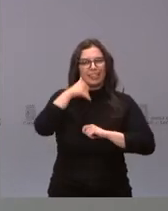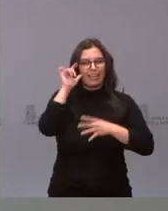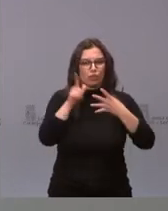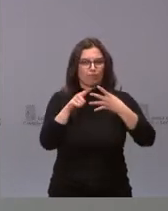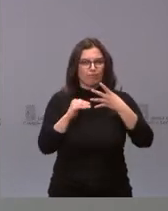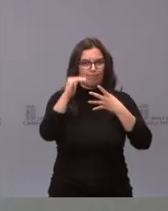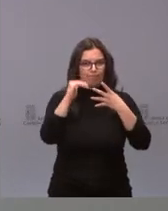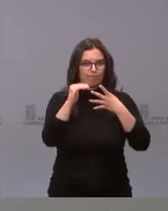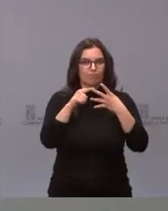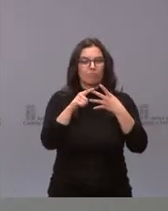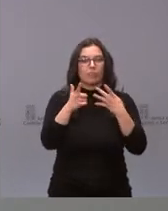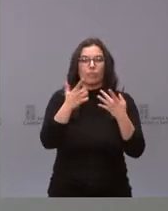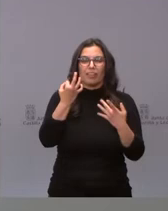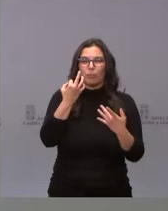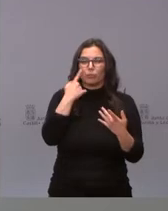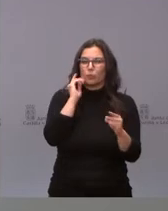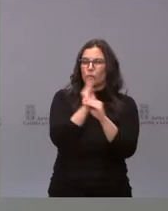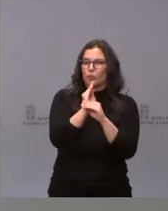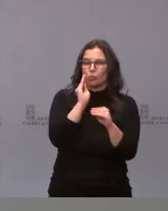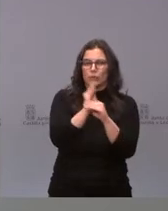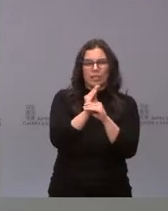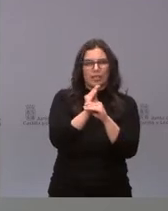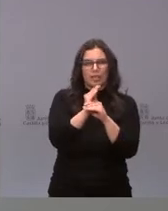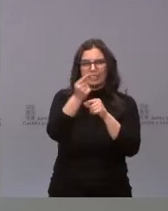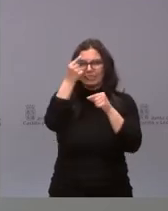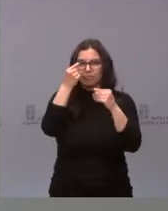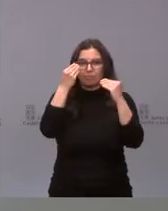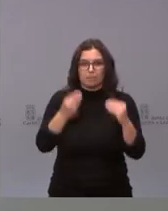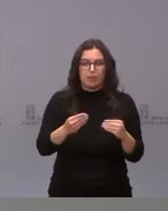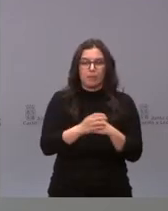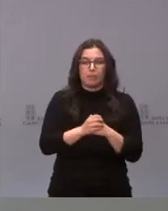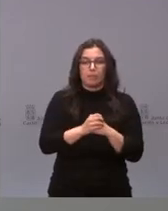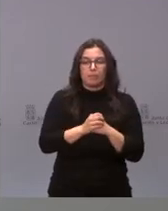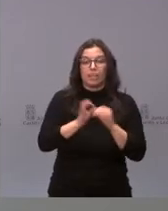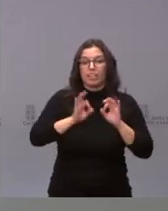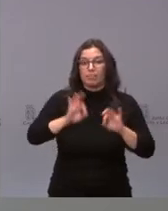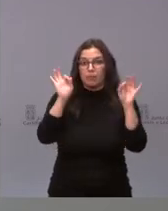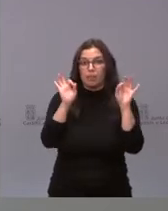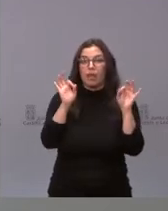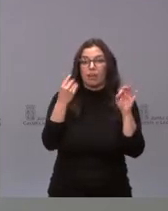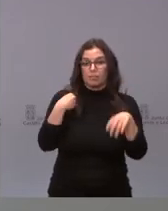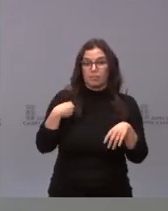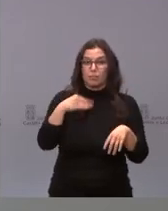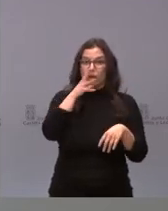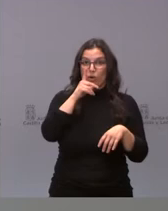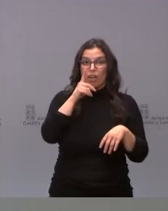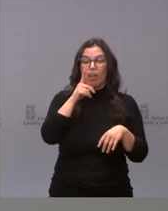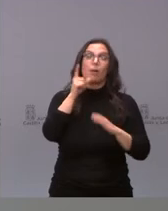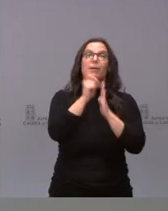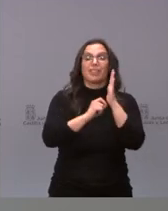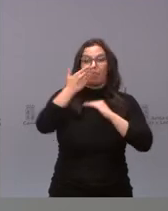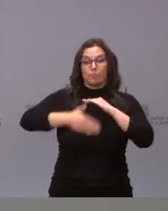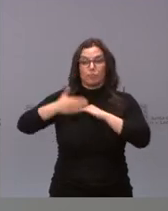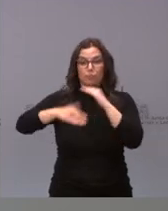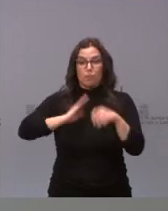debemos extremar todas las medidas de prevención y protección, más aún en los municipios que comienzan con medidas especiales a partir de